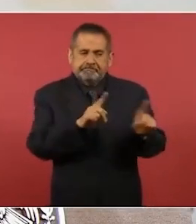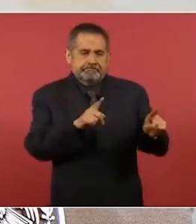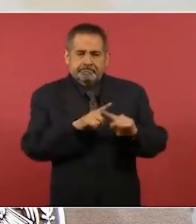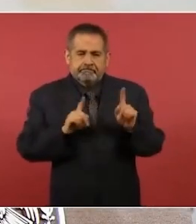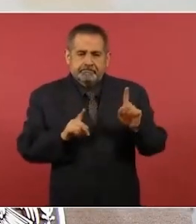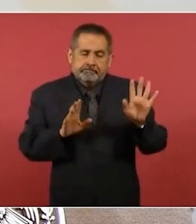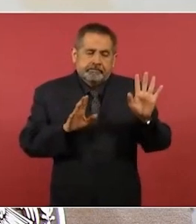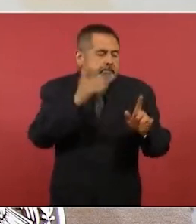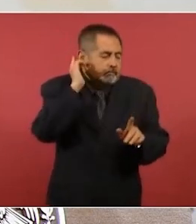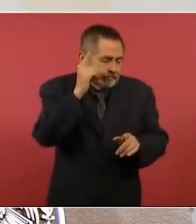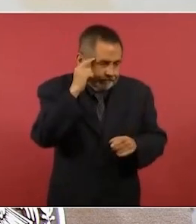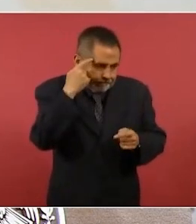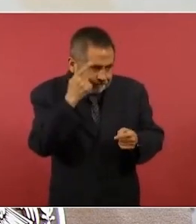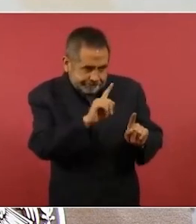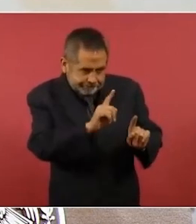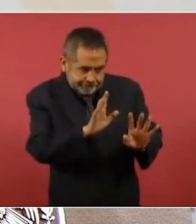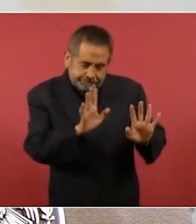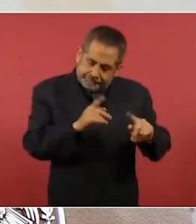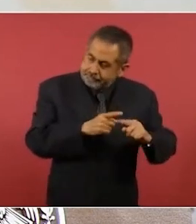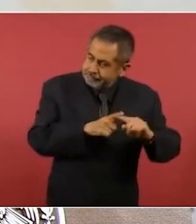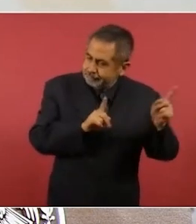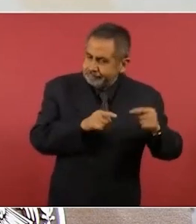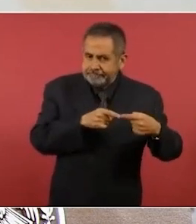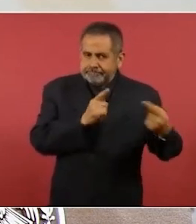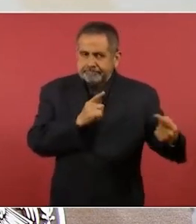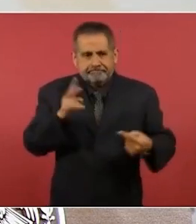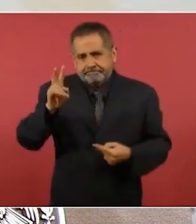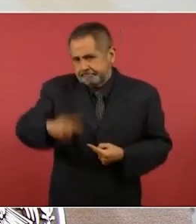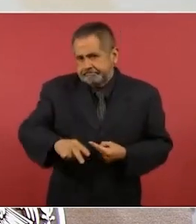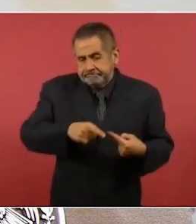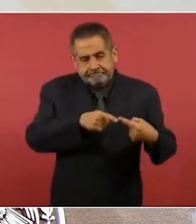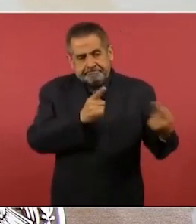no se vaya a enojar Ciro, pero esa es la verdad.